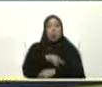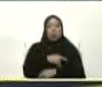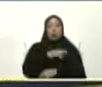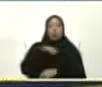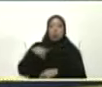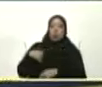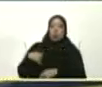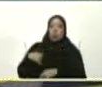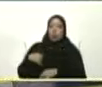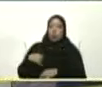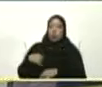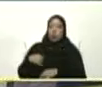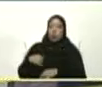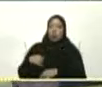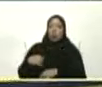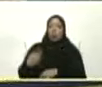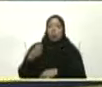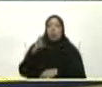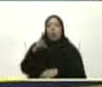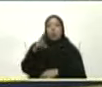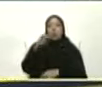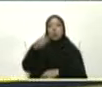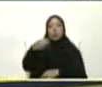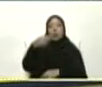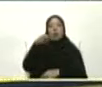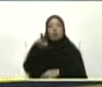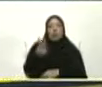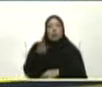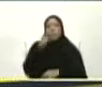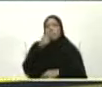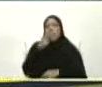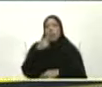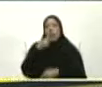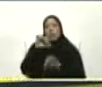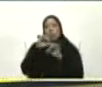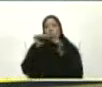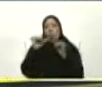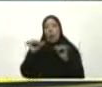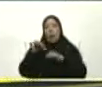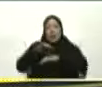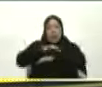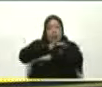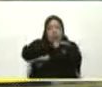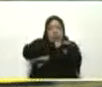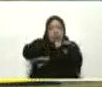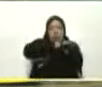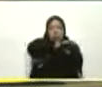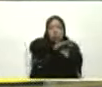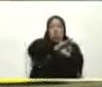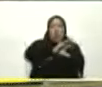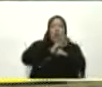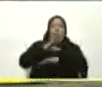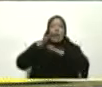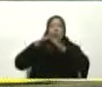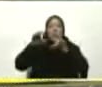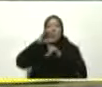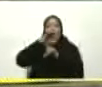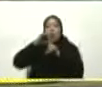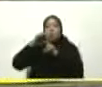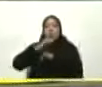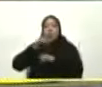Vayan a la Universidad Central De Venezuela Se ha recuperado El patrimonio Arquitectónico Cultural Y